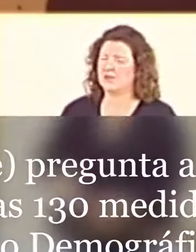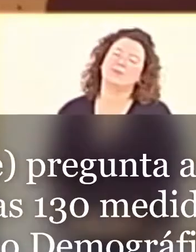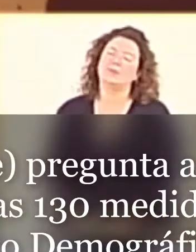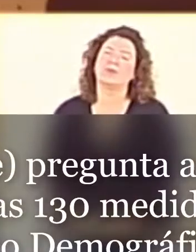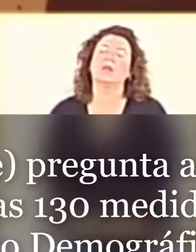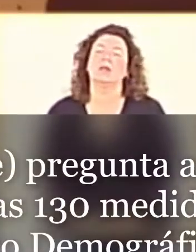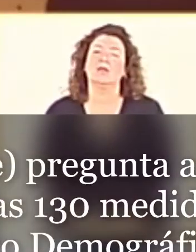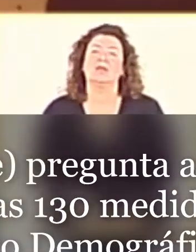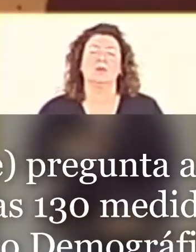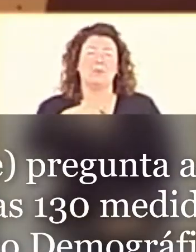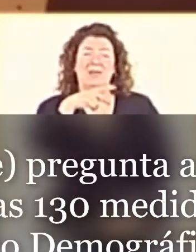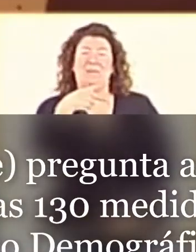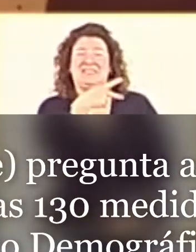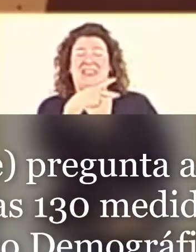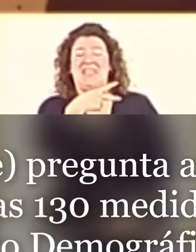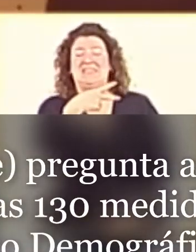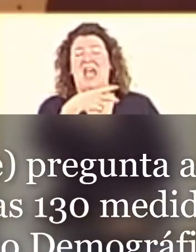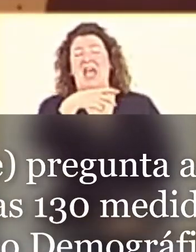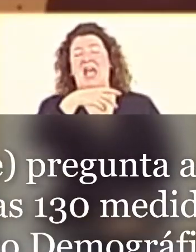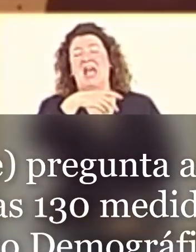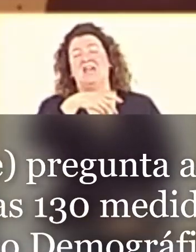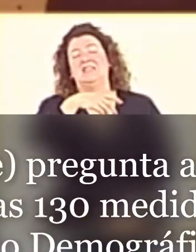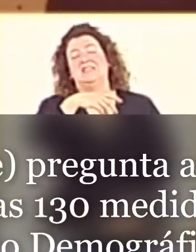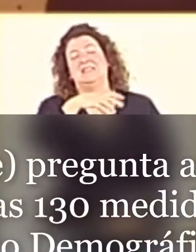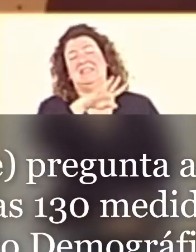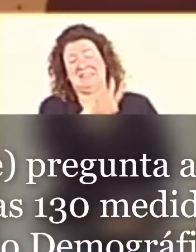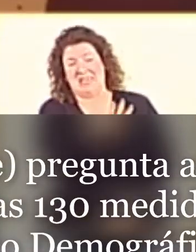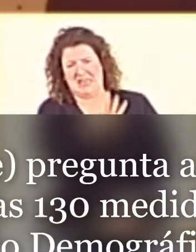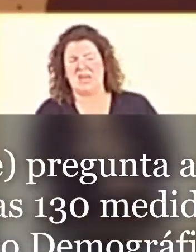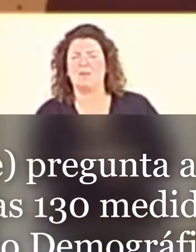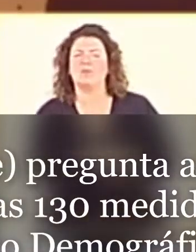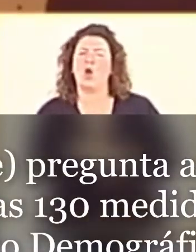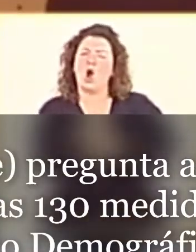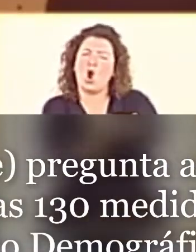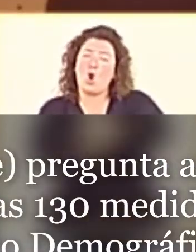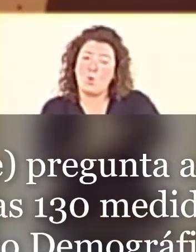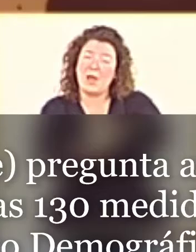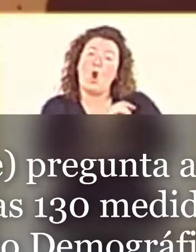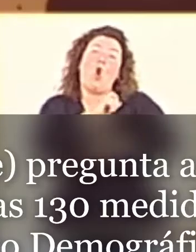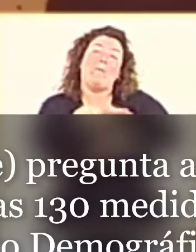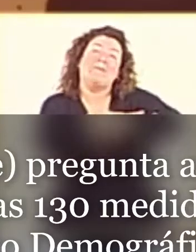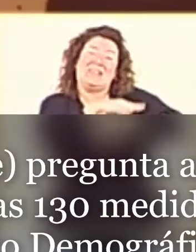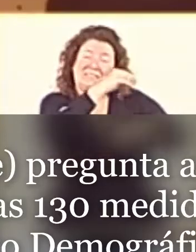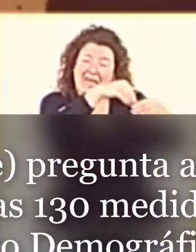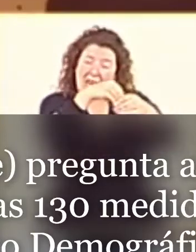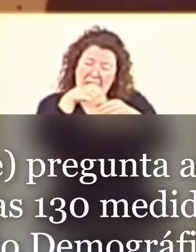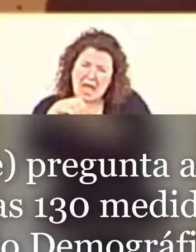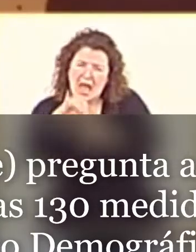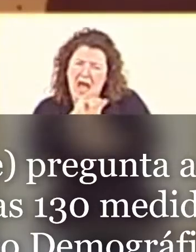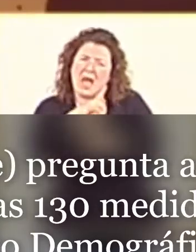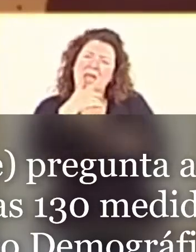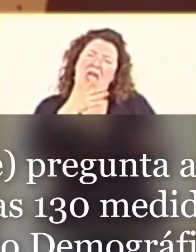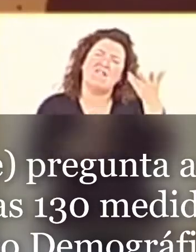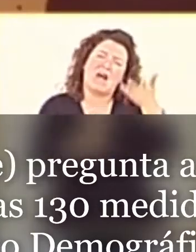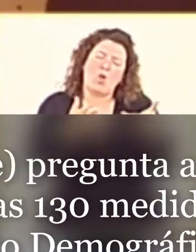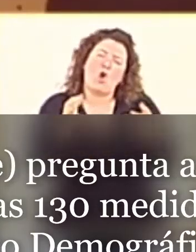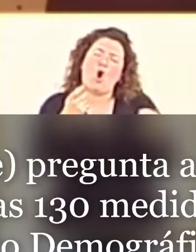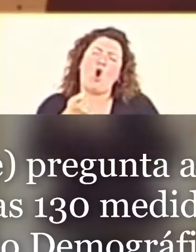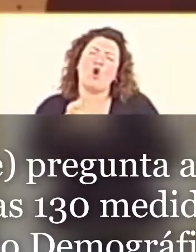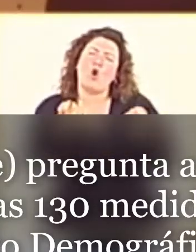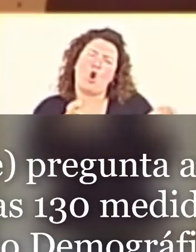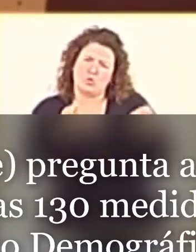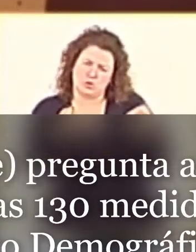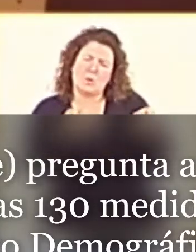Señora vicepresidenta tercera, ¿tiene el Gobierno o los diferentes ministerios implicados definido algún mecanismo de evaluación y control